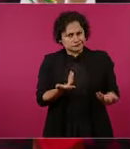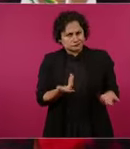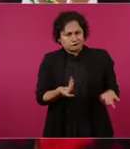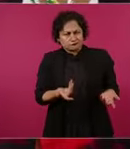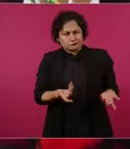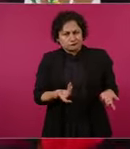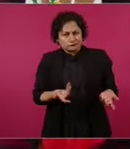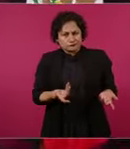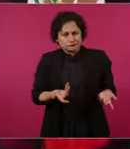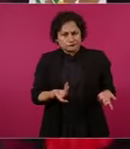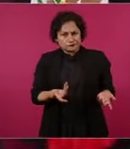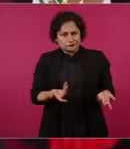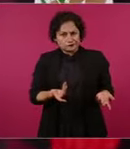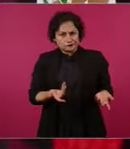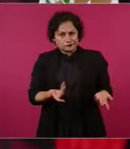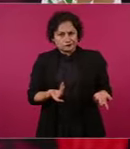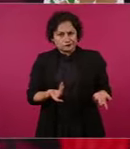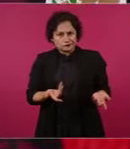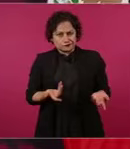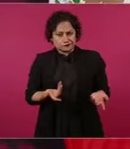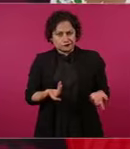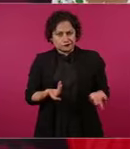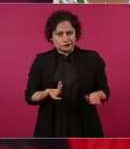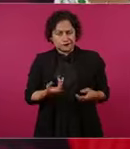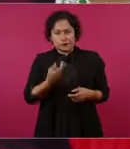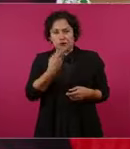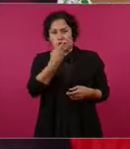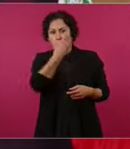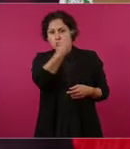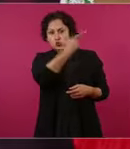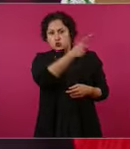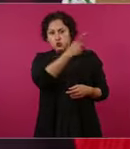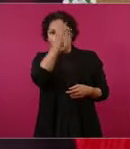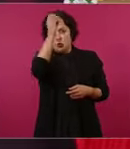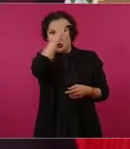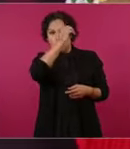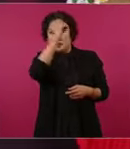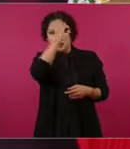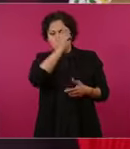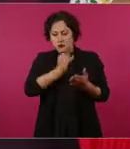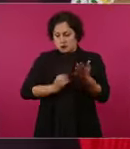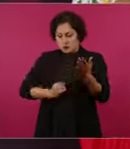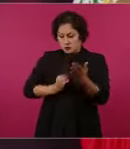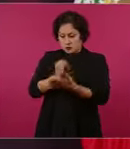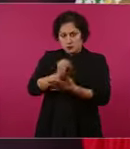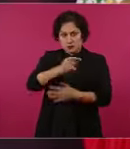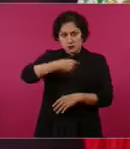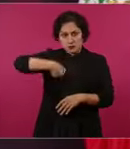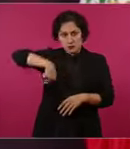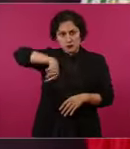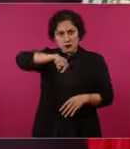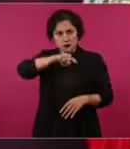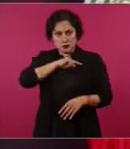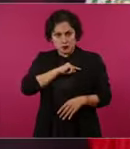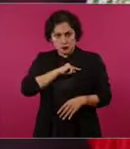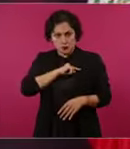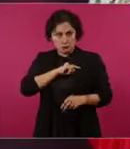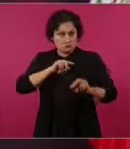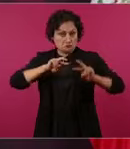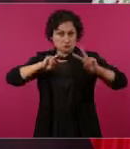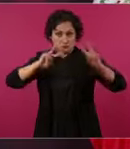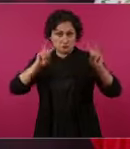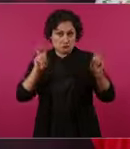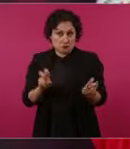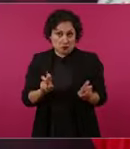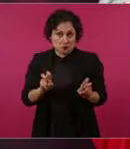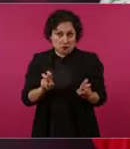Para decidir sobre asuntos que corresponden a